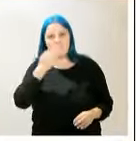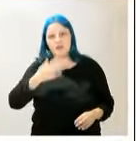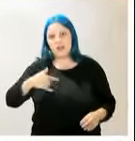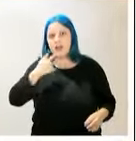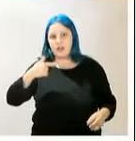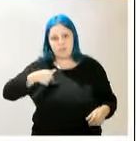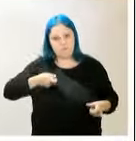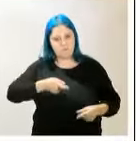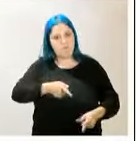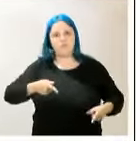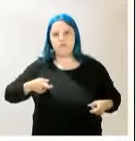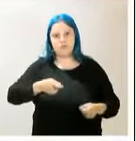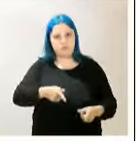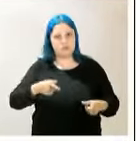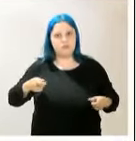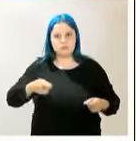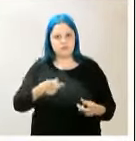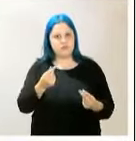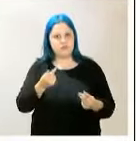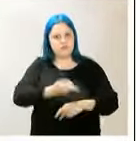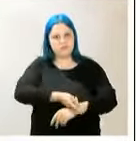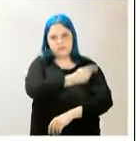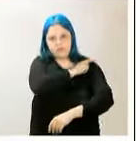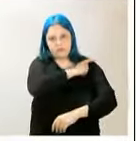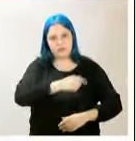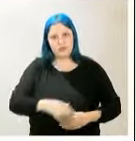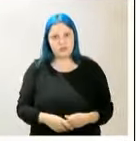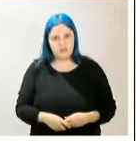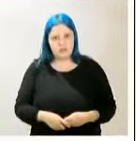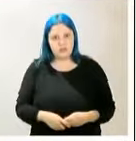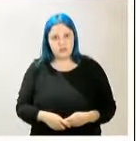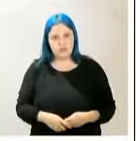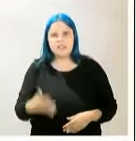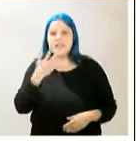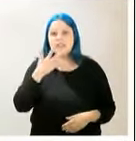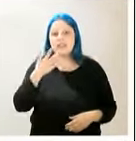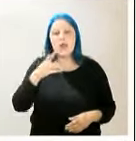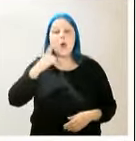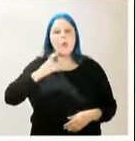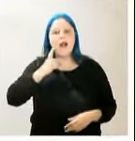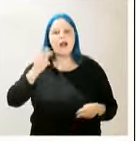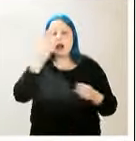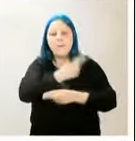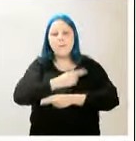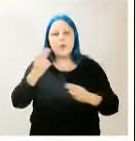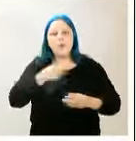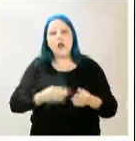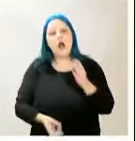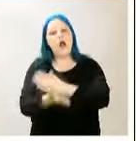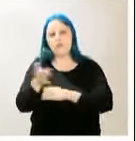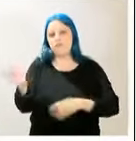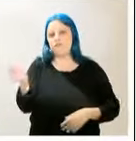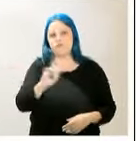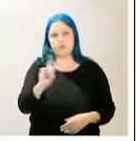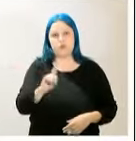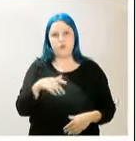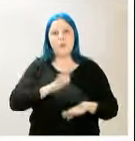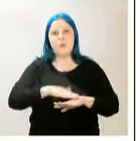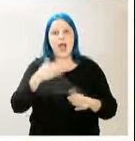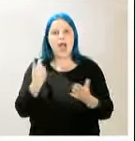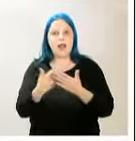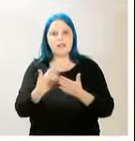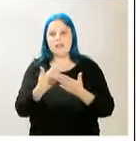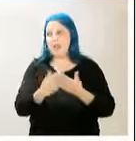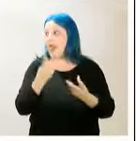dinero. En la medida en que no consigamos crear una banca pública que nos garantice, que podemos intervenir para garantizar que el dinero